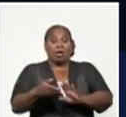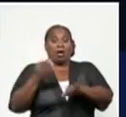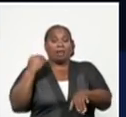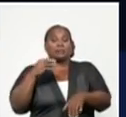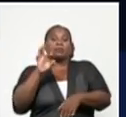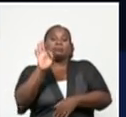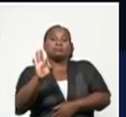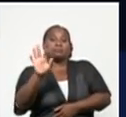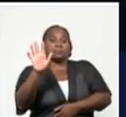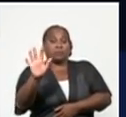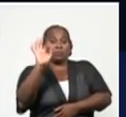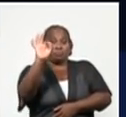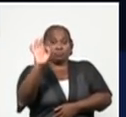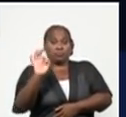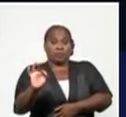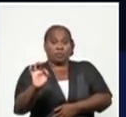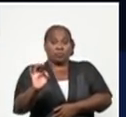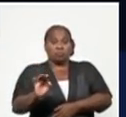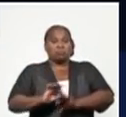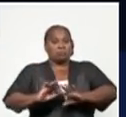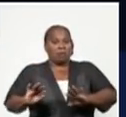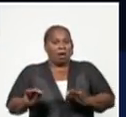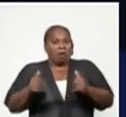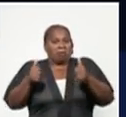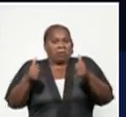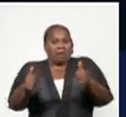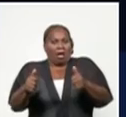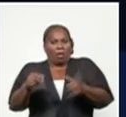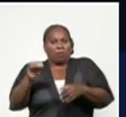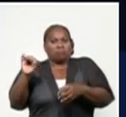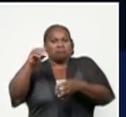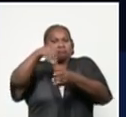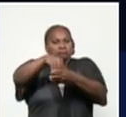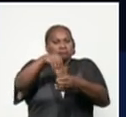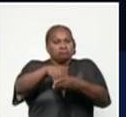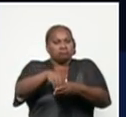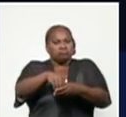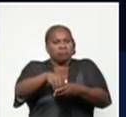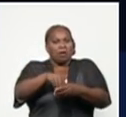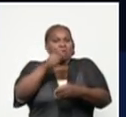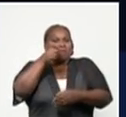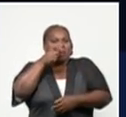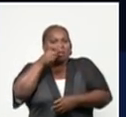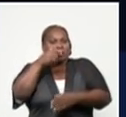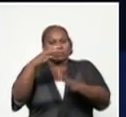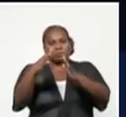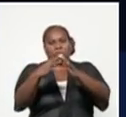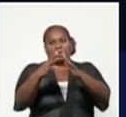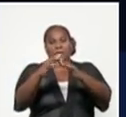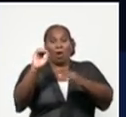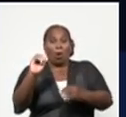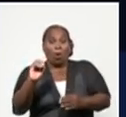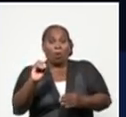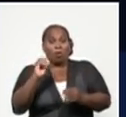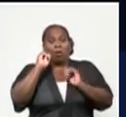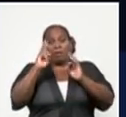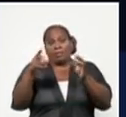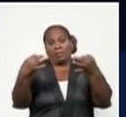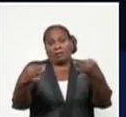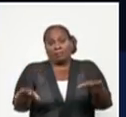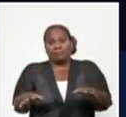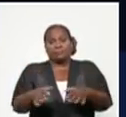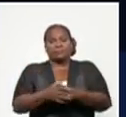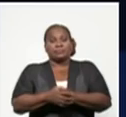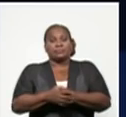que están recuperados, están incorporados a su actividad o en vigilancia en su domicilio y como